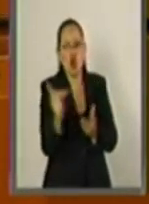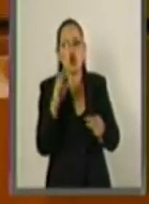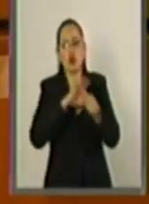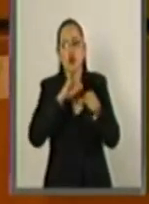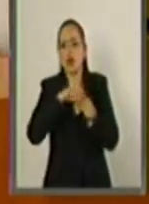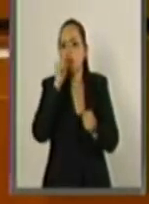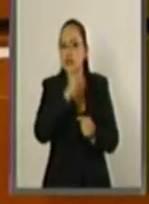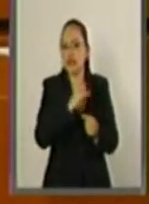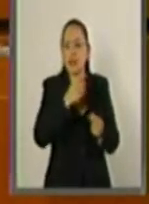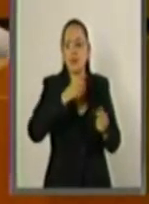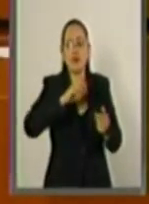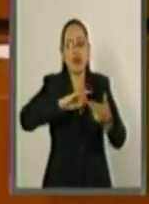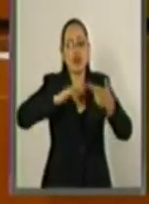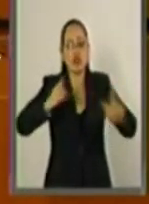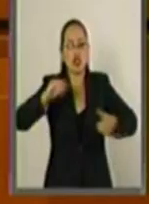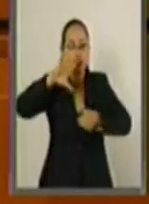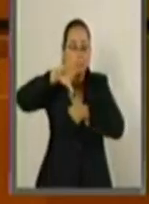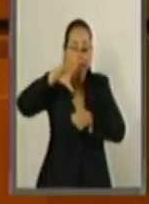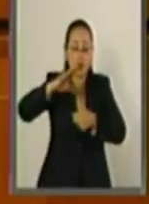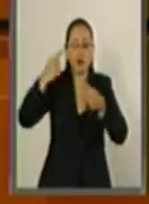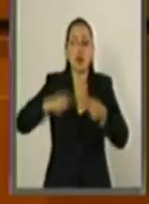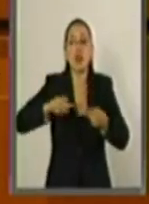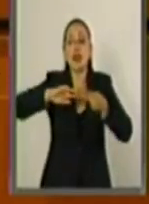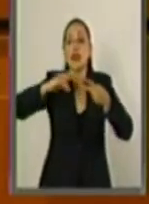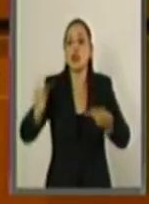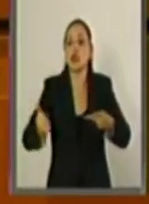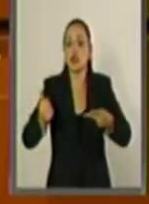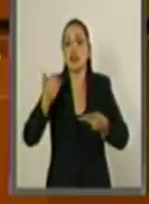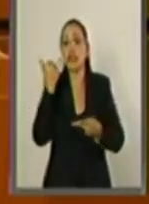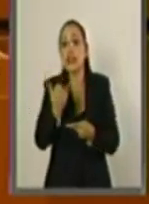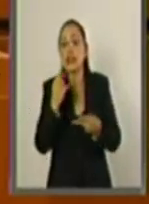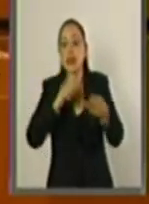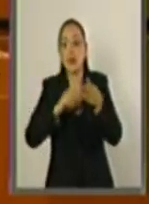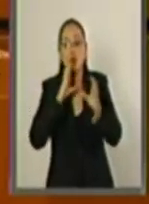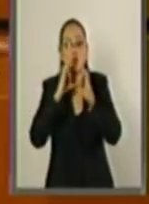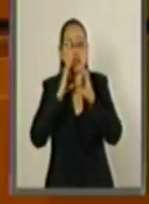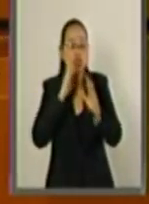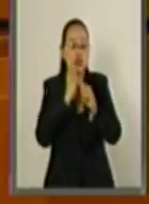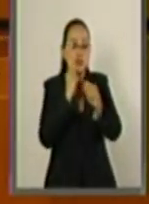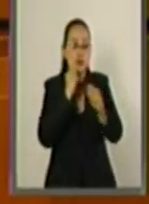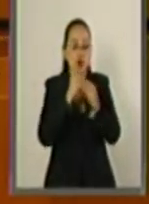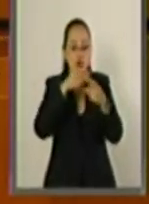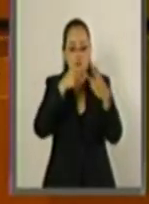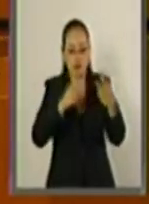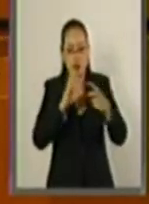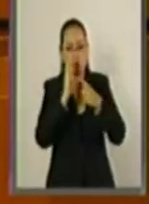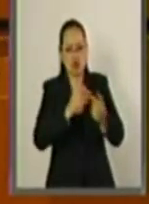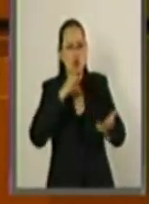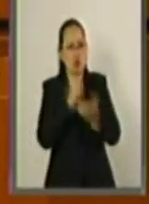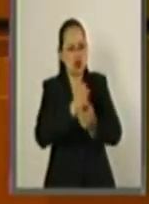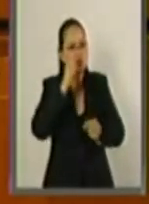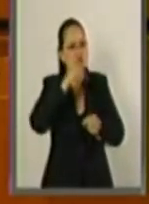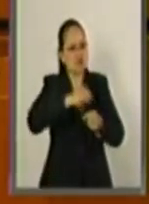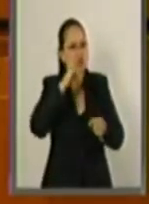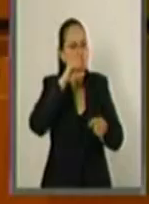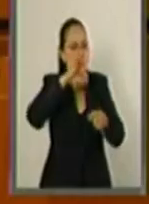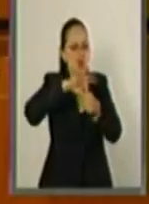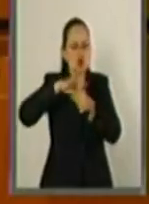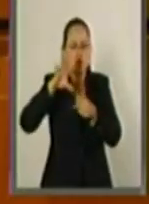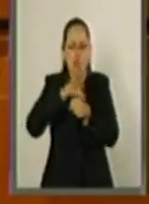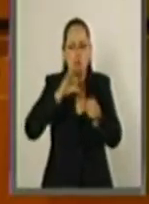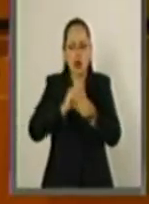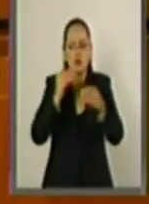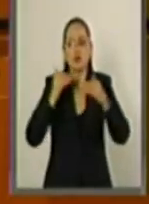Exteriores América del Norte, de Relaciones Exteriores y de Comunicaciones y Transportes. Hoy presentamos este